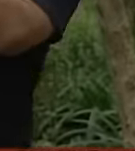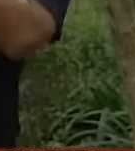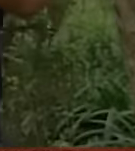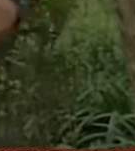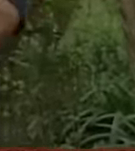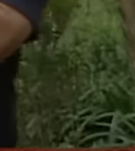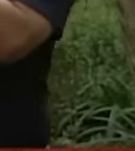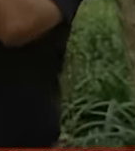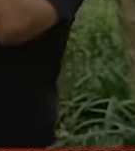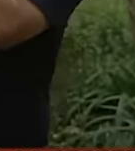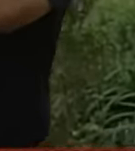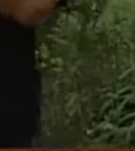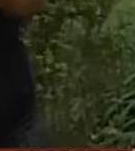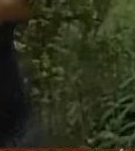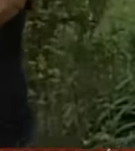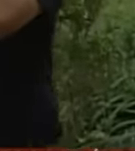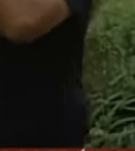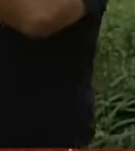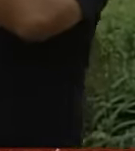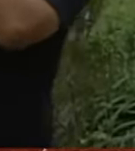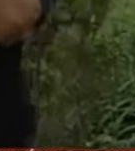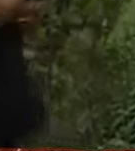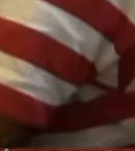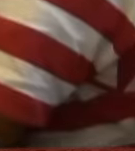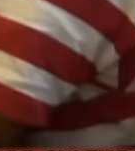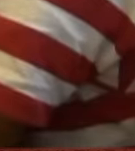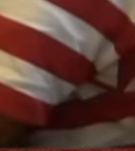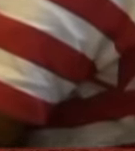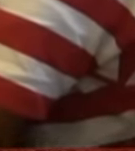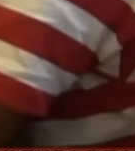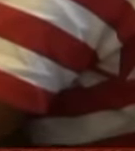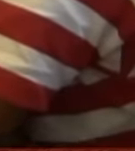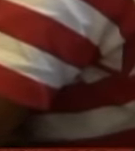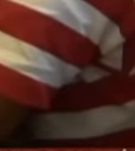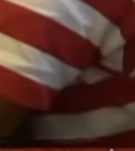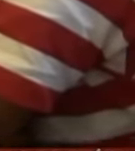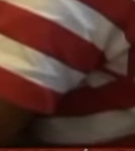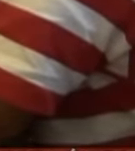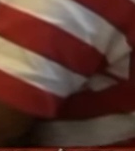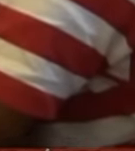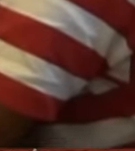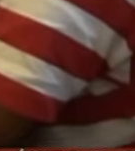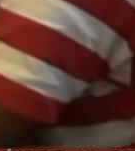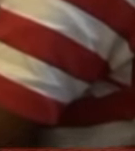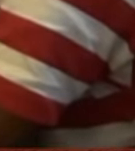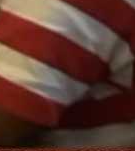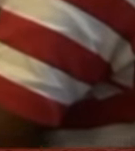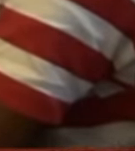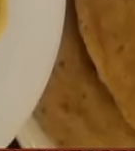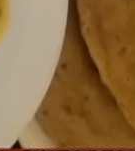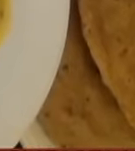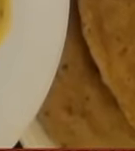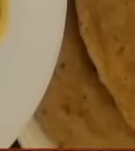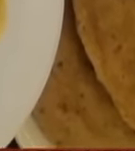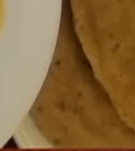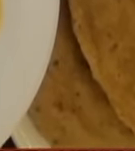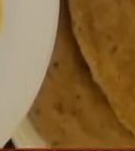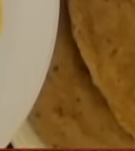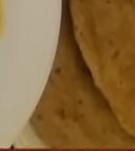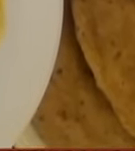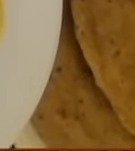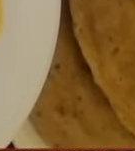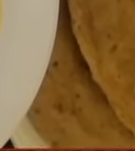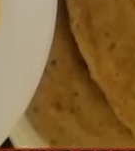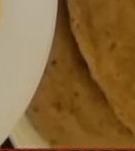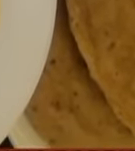debe de fumar debe de hacer ejercicio mantener una dieta saludable si se trata de un paciente diabético lograr un buen control